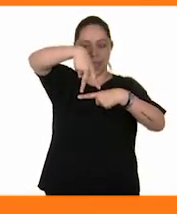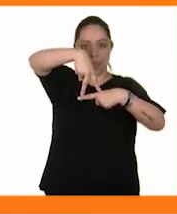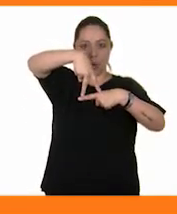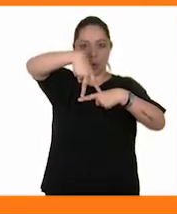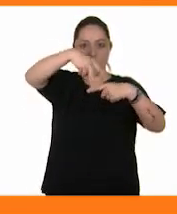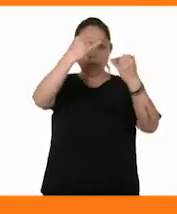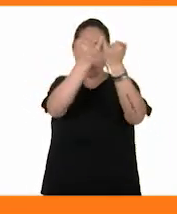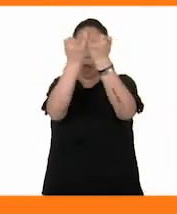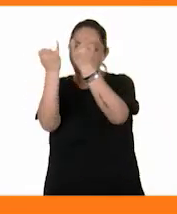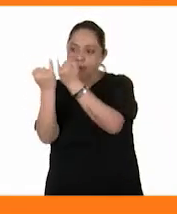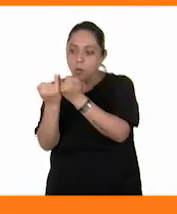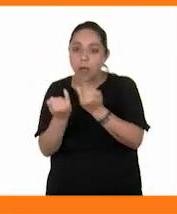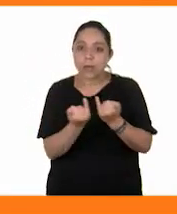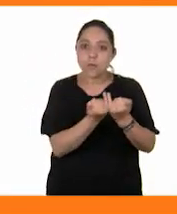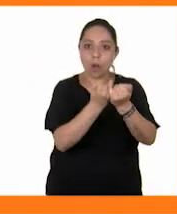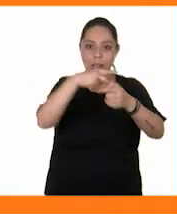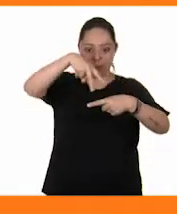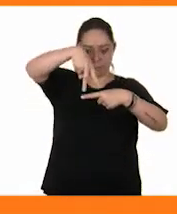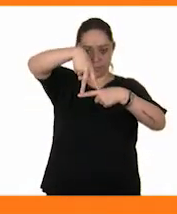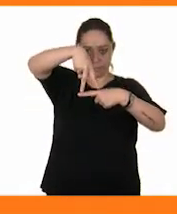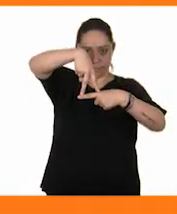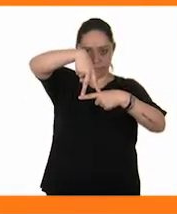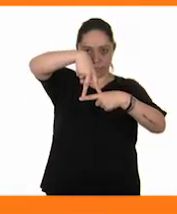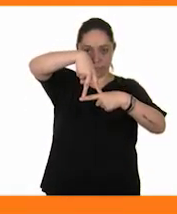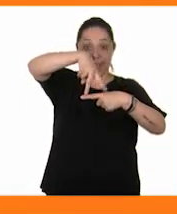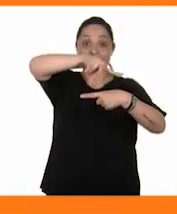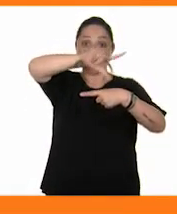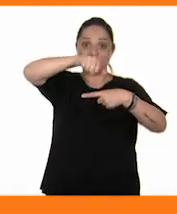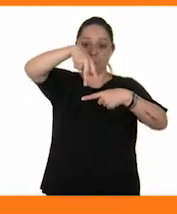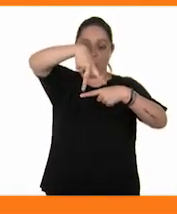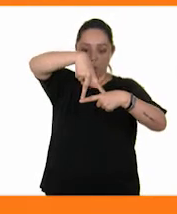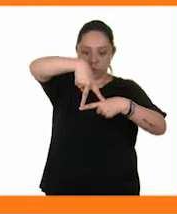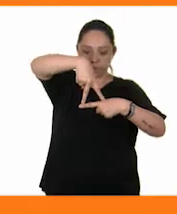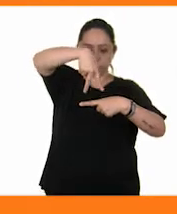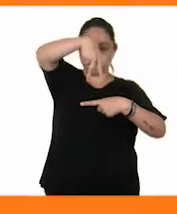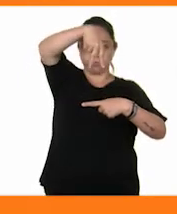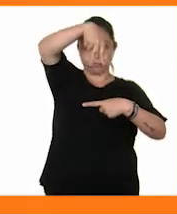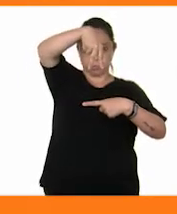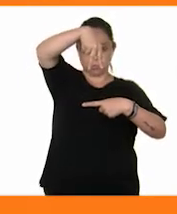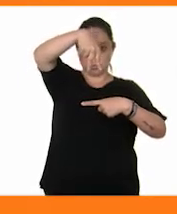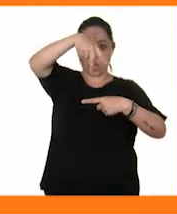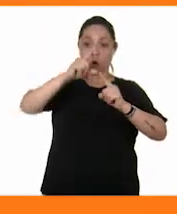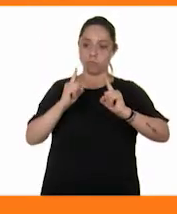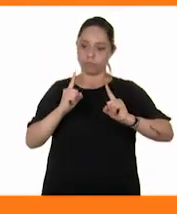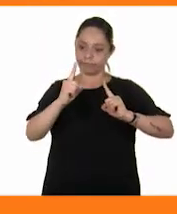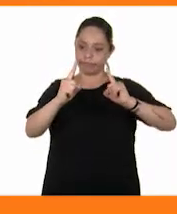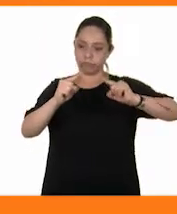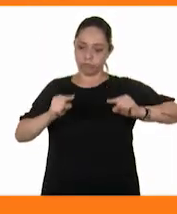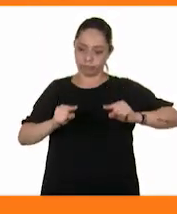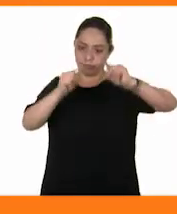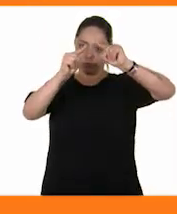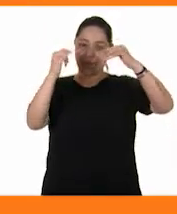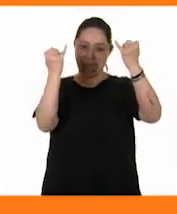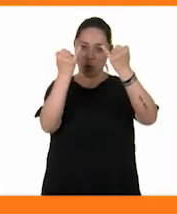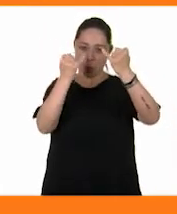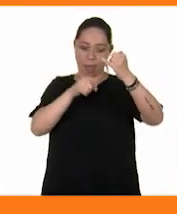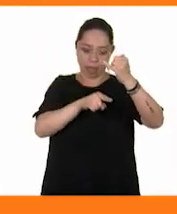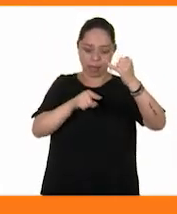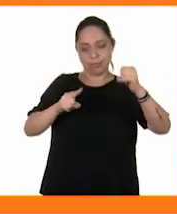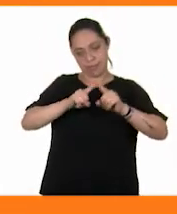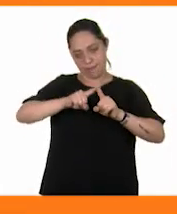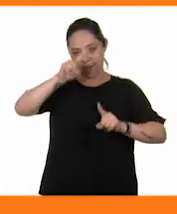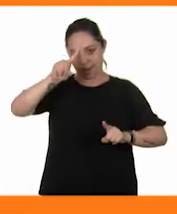que tiene todos sus lados iguales. El isósceles es el que se caracteriza por tener dos lados iguales y uno diferente.